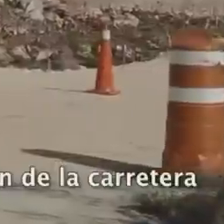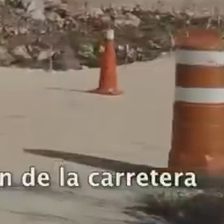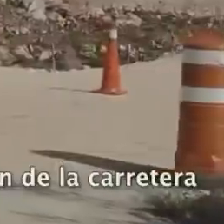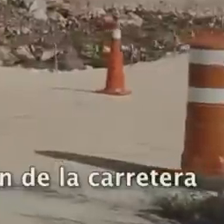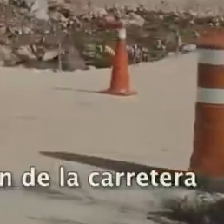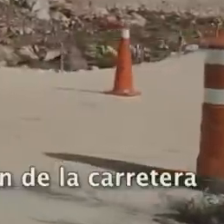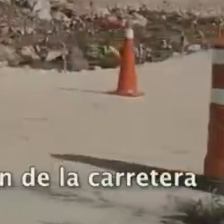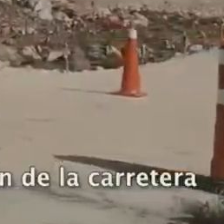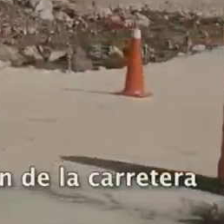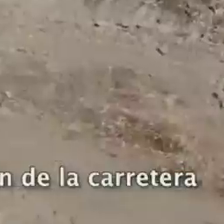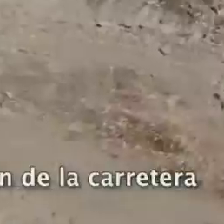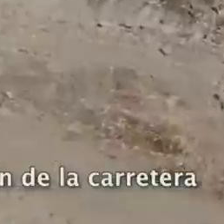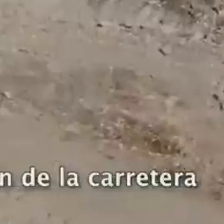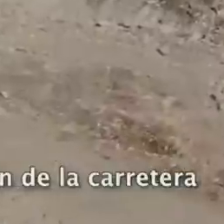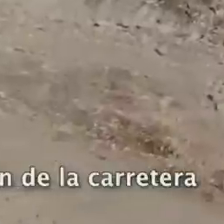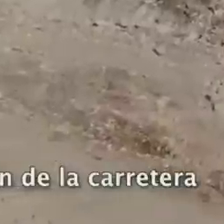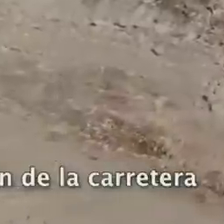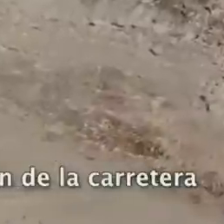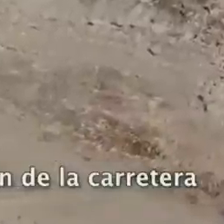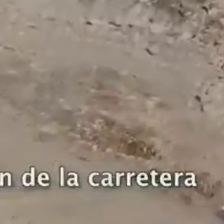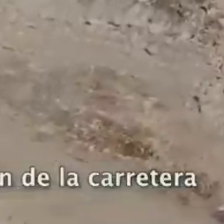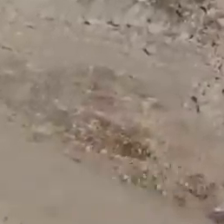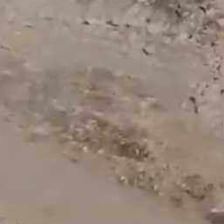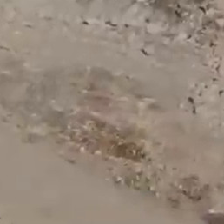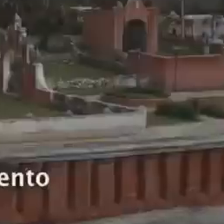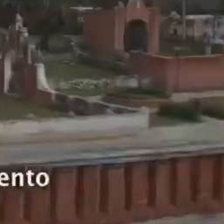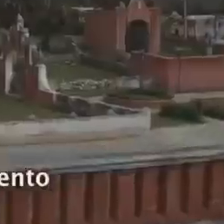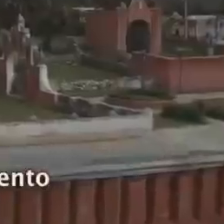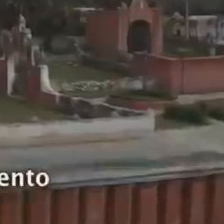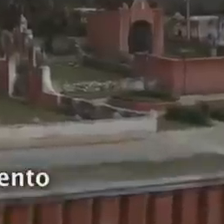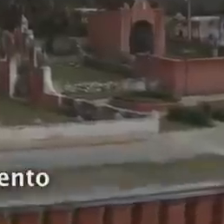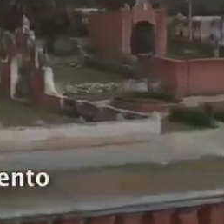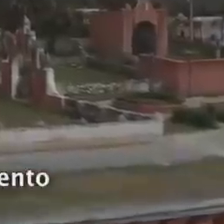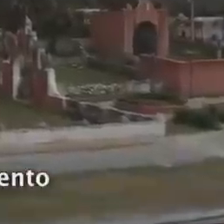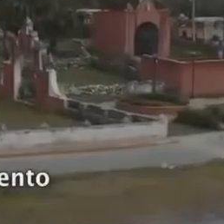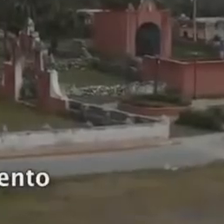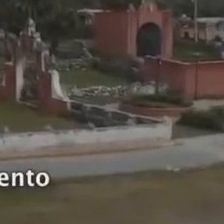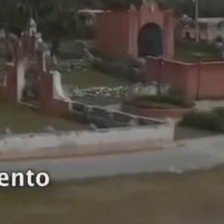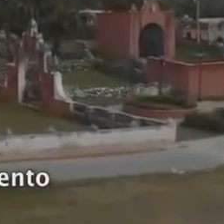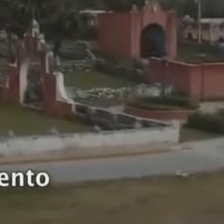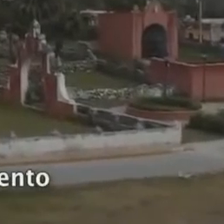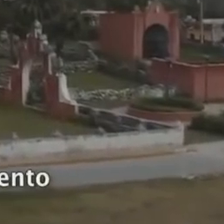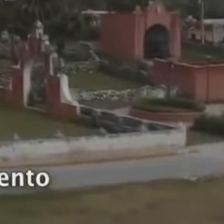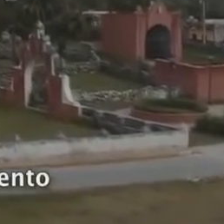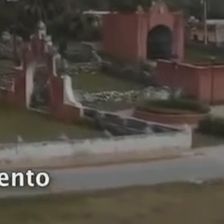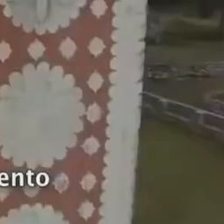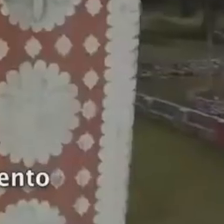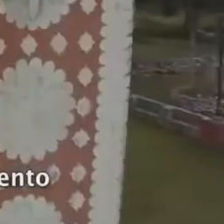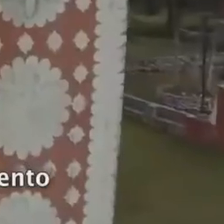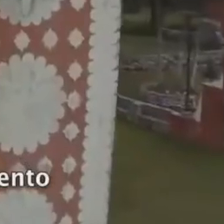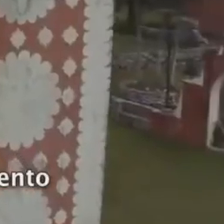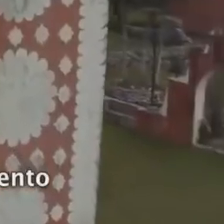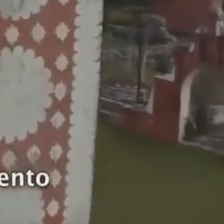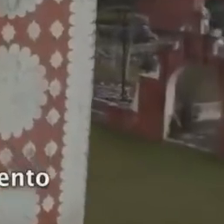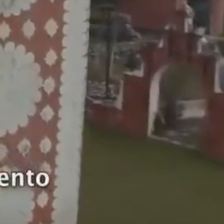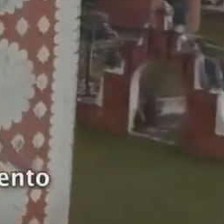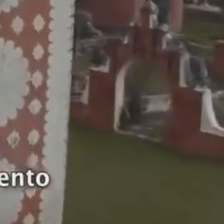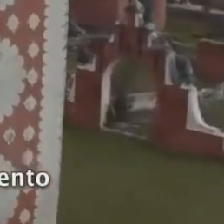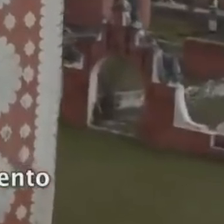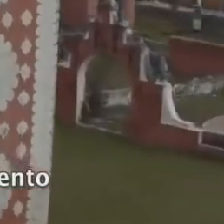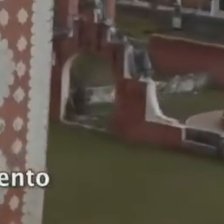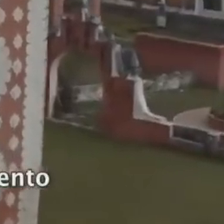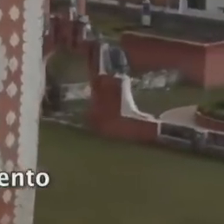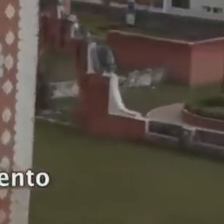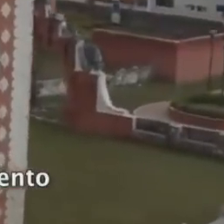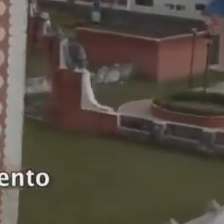carriles y ampliación de la carretera para no afectar la movilidad. Iniciamos la recuperación y conservación del ex convento de Santo Domingo